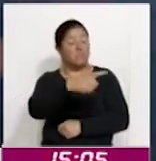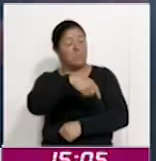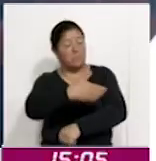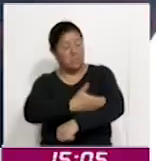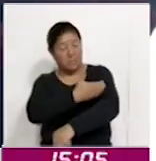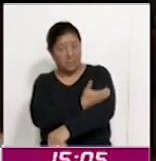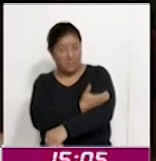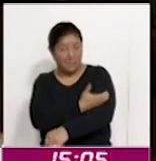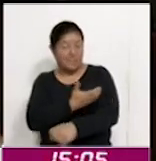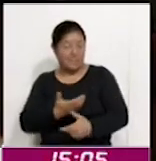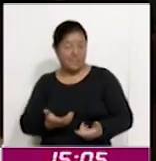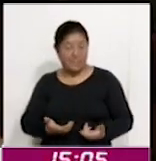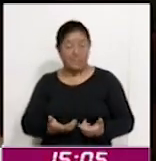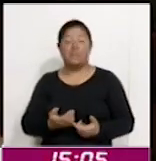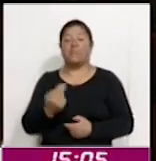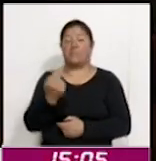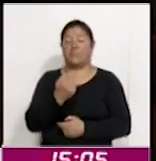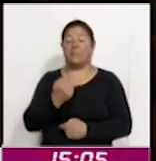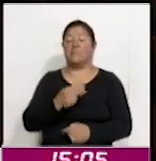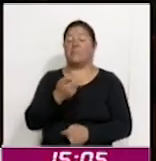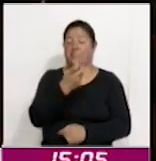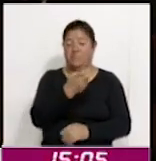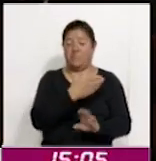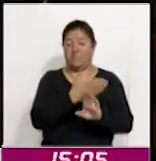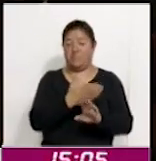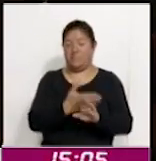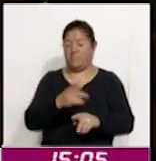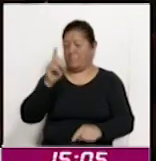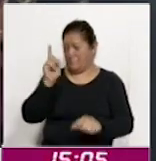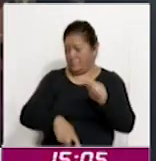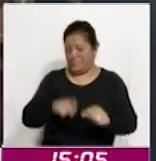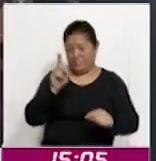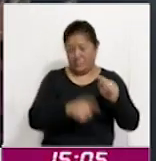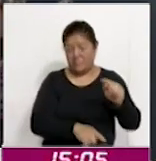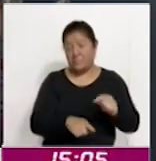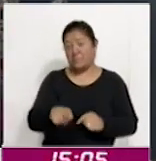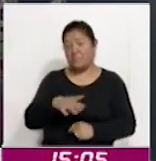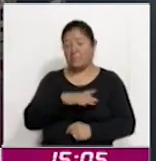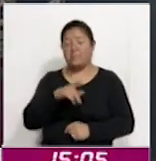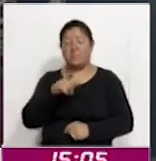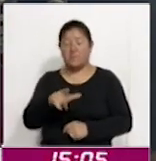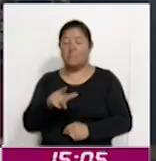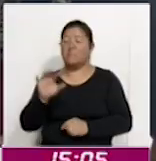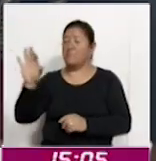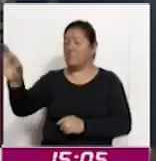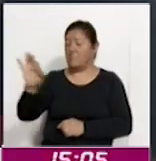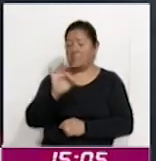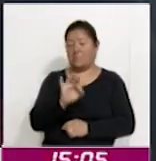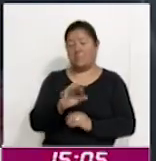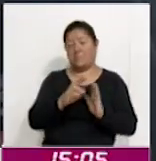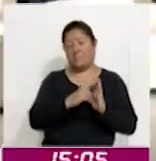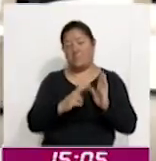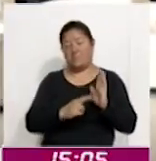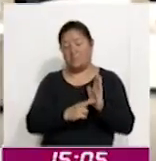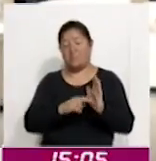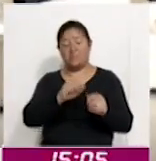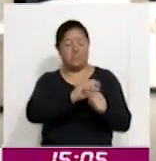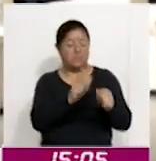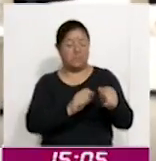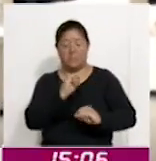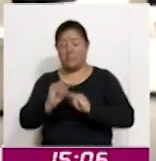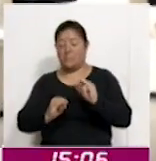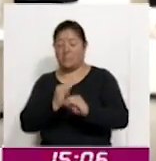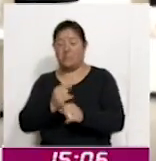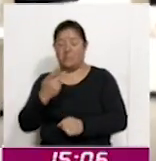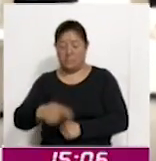se busca erradicar esta violencia, dando cumplimiento a los ordenamientos internacionales, nacionales y de la propia entidad. En la